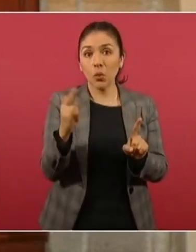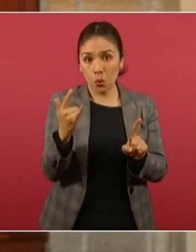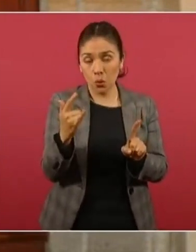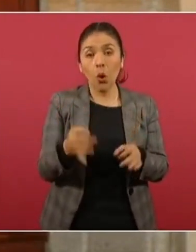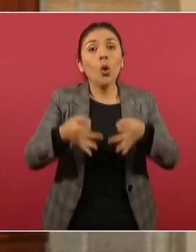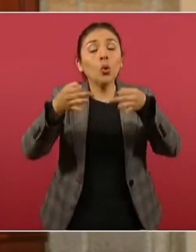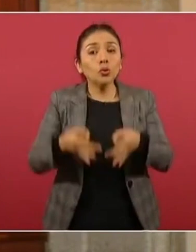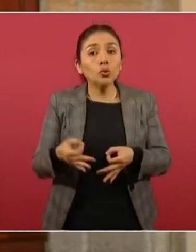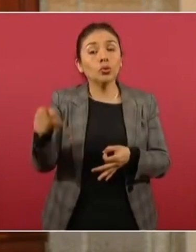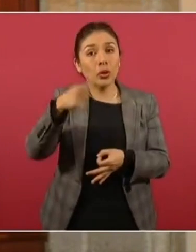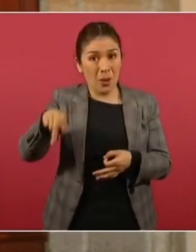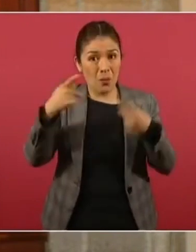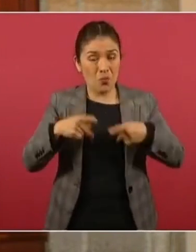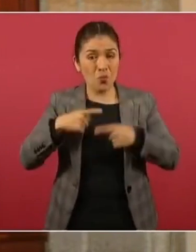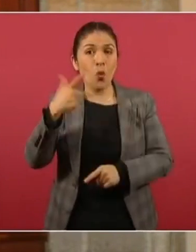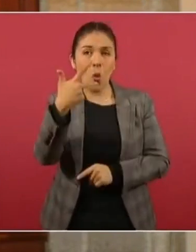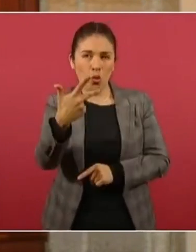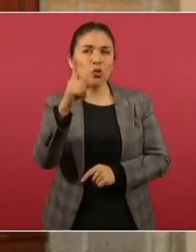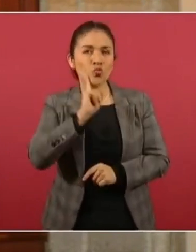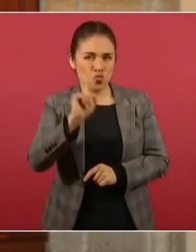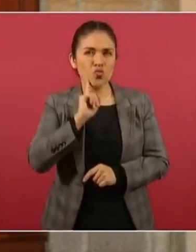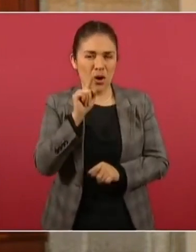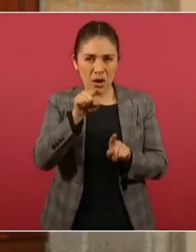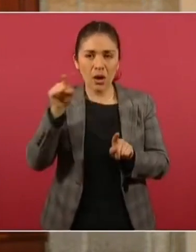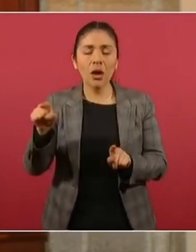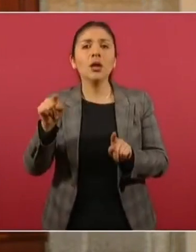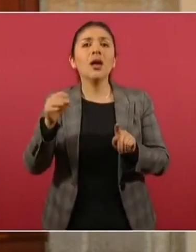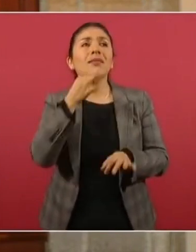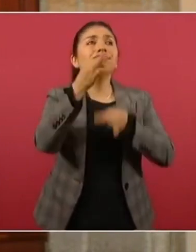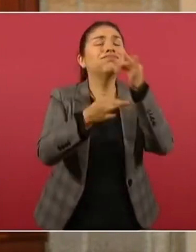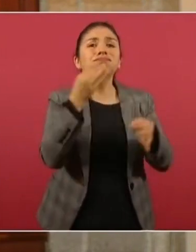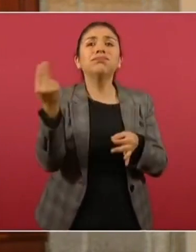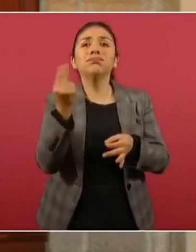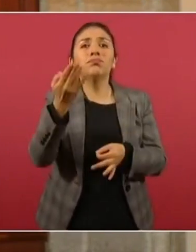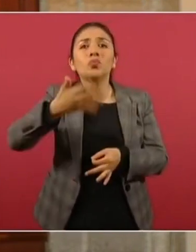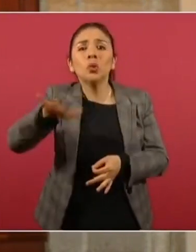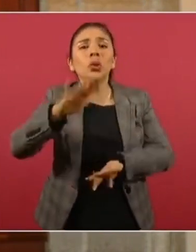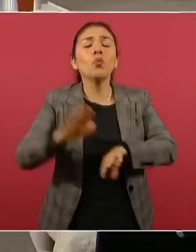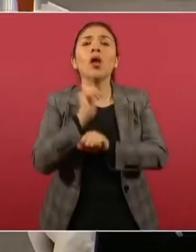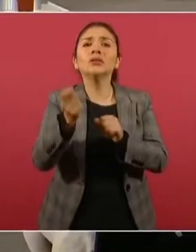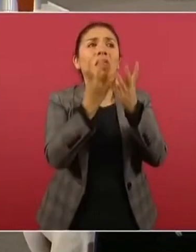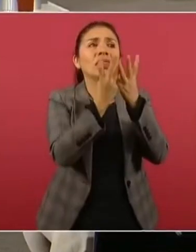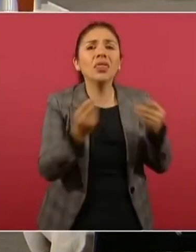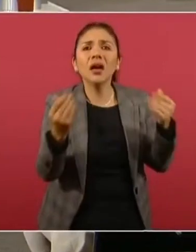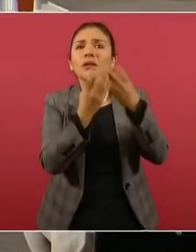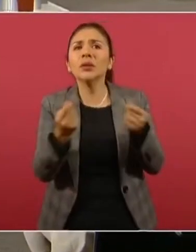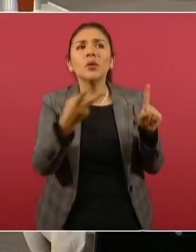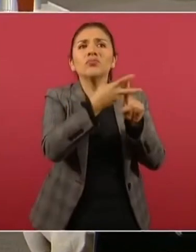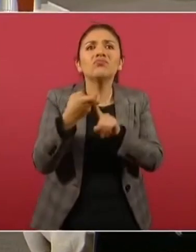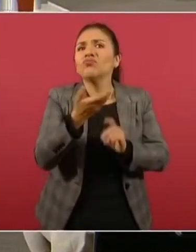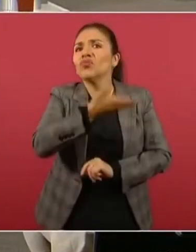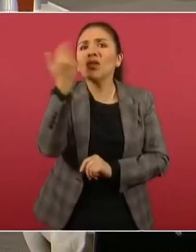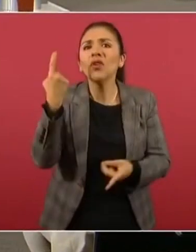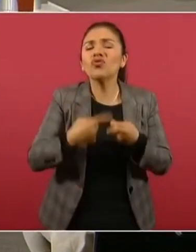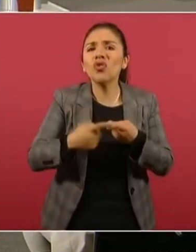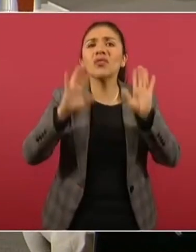Originalmente, estas ocho mujeres habían sido reportadas como desaparecidas o no localizadas a